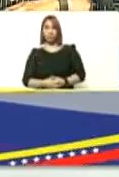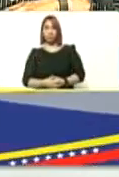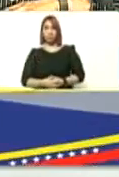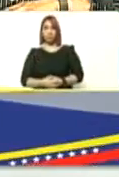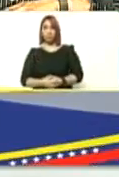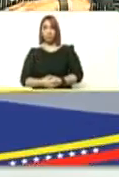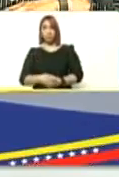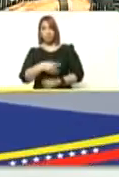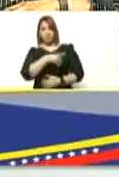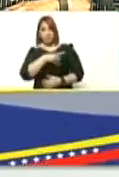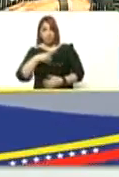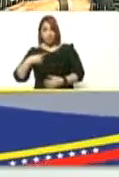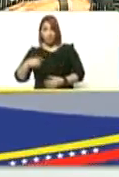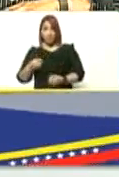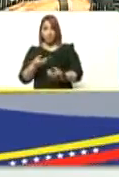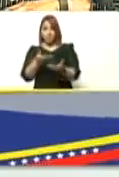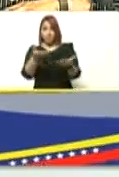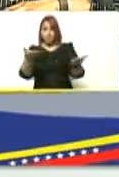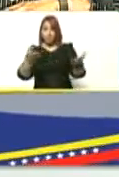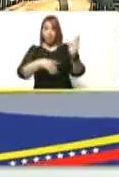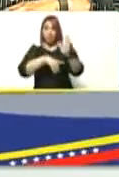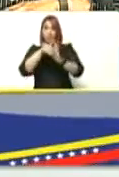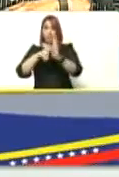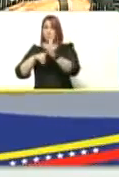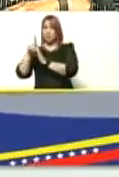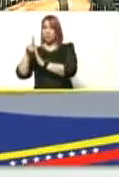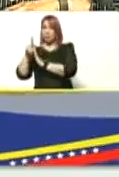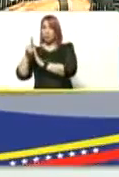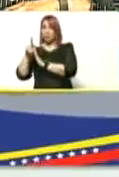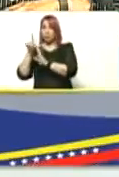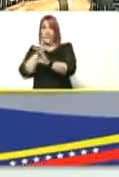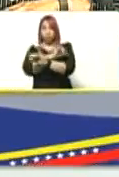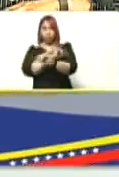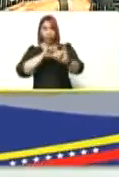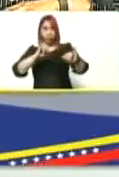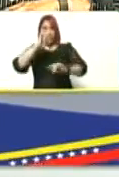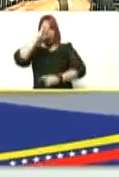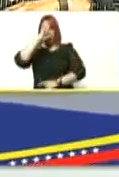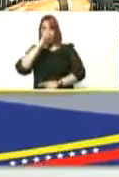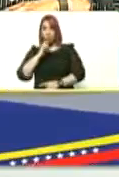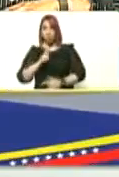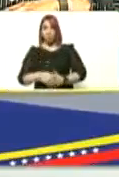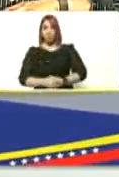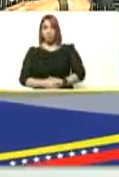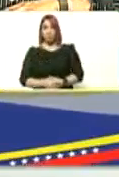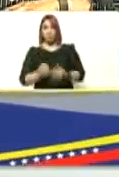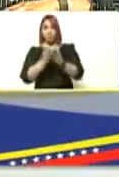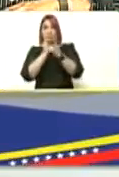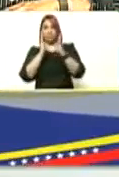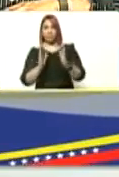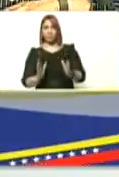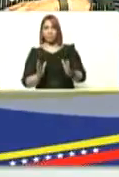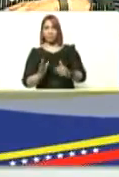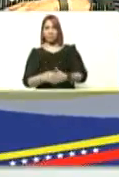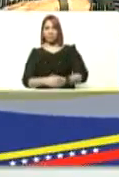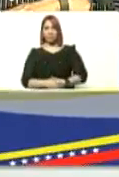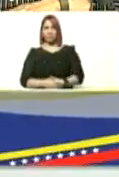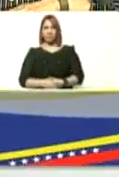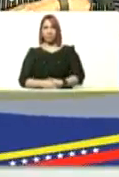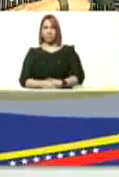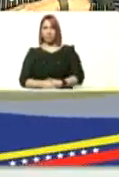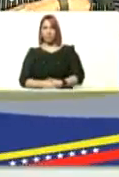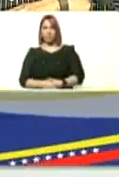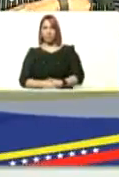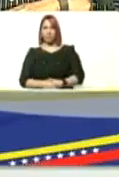desearles que desarrollen y culminen este año escolar dos mil veintiuno dos mil veintidós con